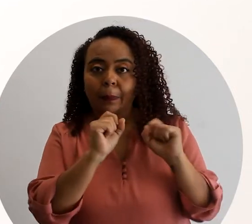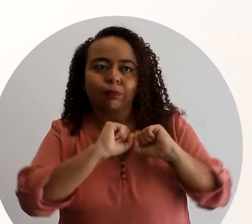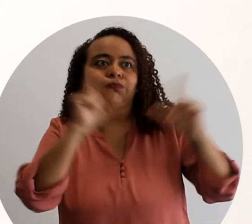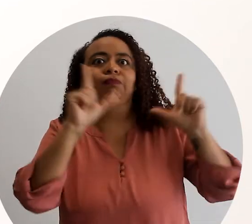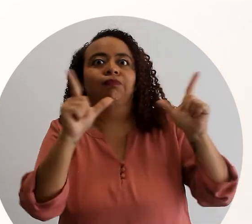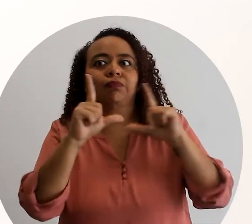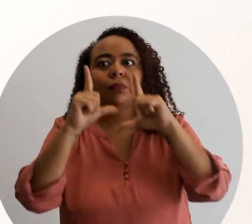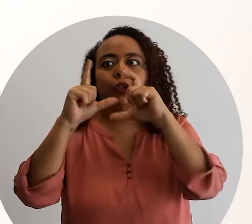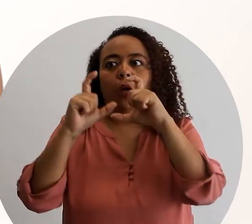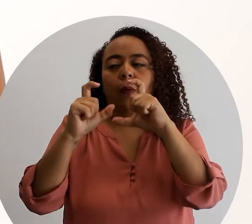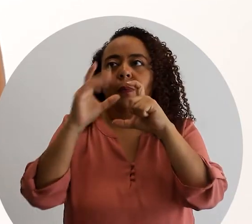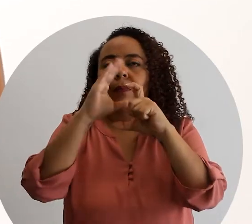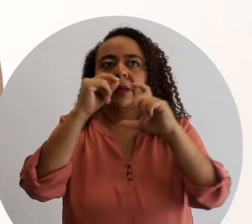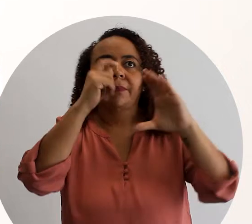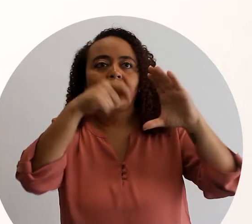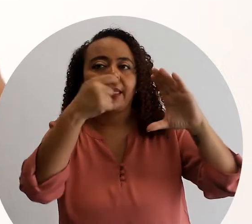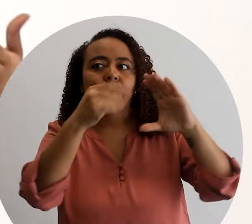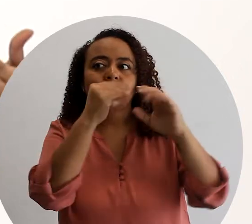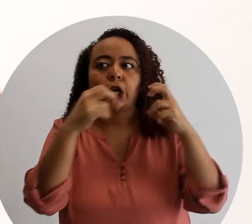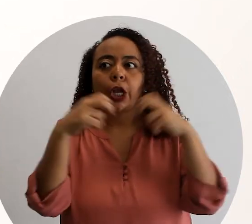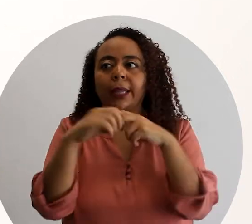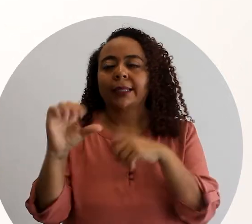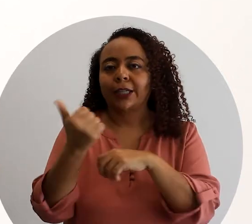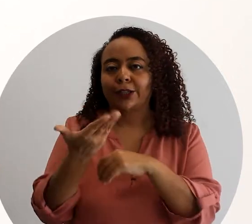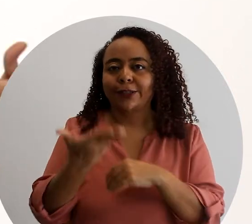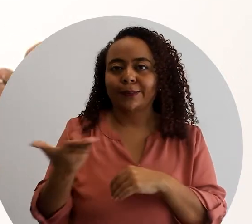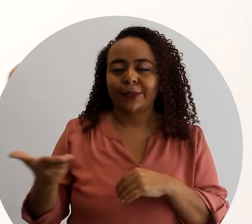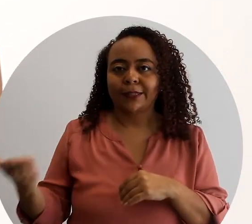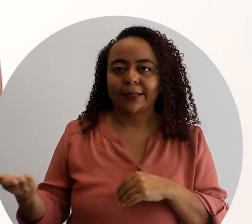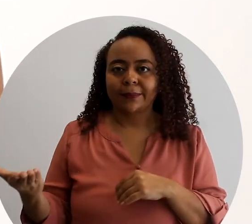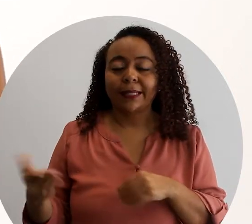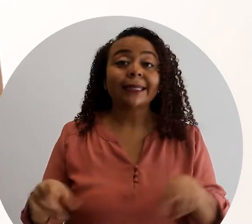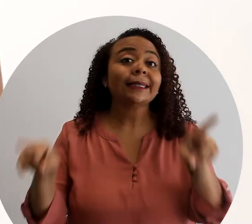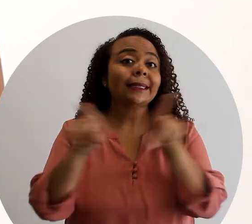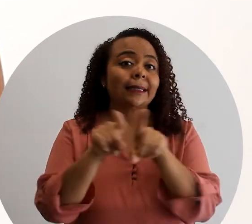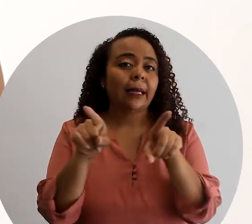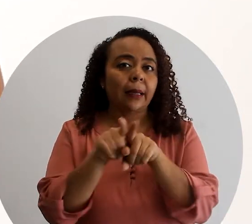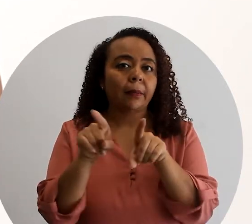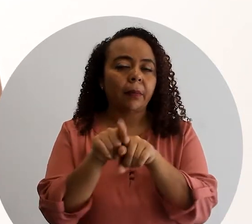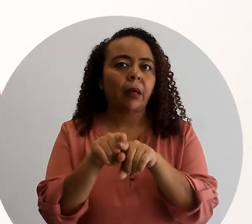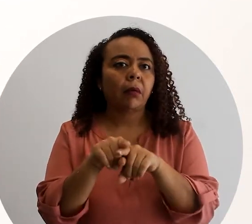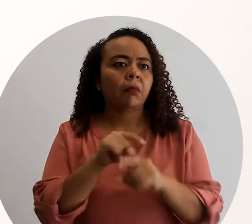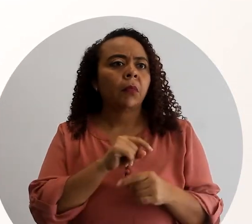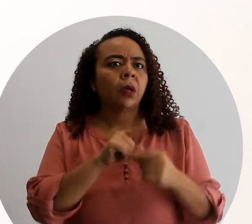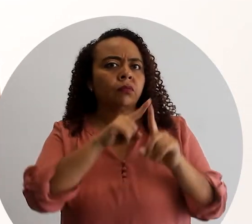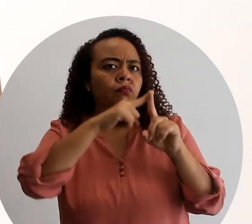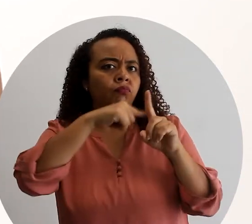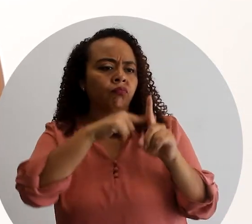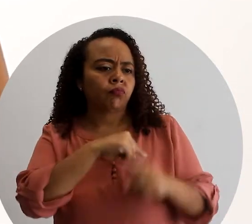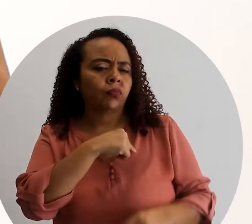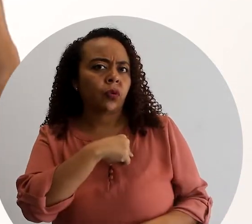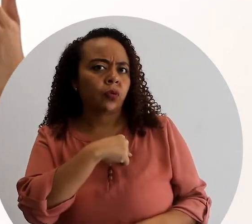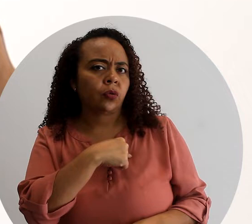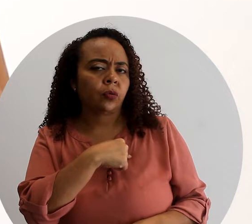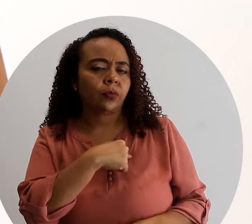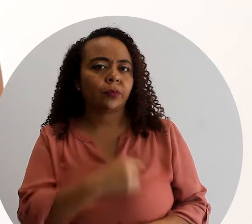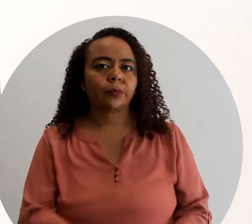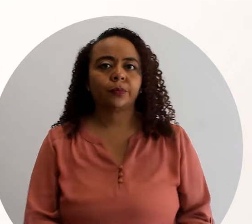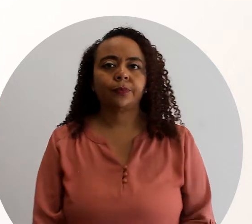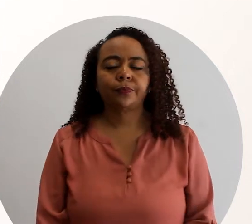además de hacer llamadas, enviar mensajes, tomar fotos e incluso conectarse a otros dispositivos, también mida el pulso cardíaco